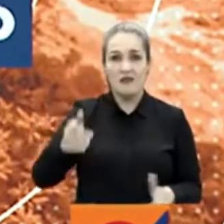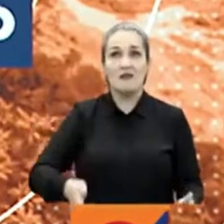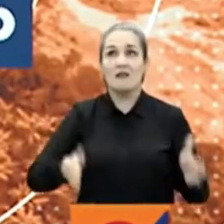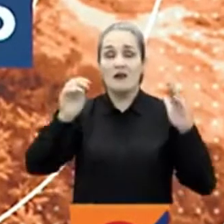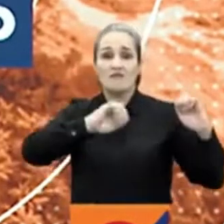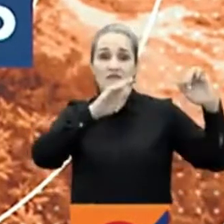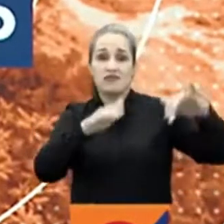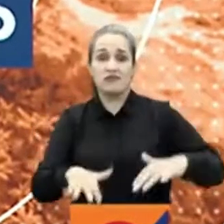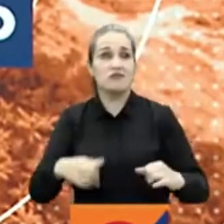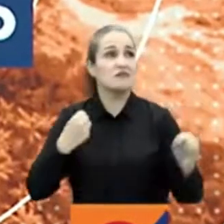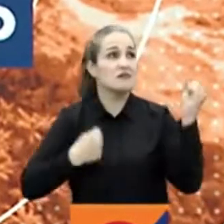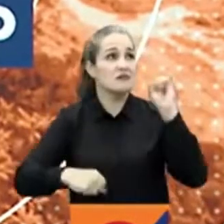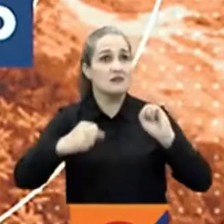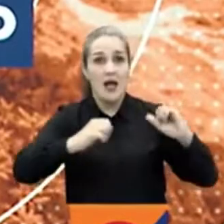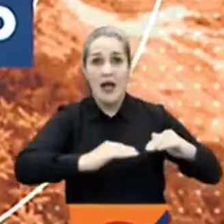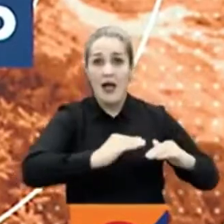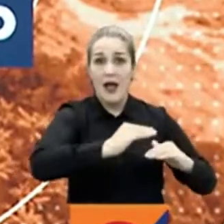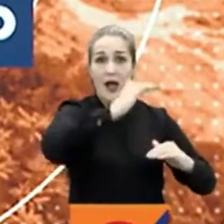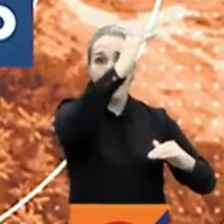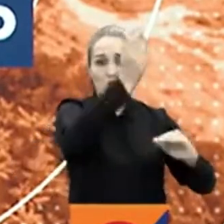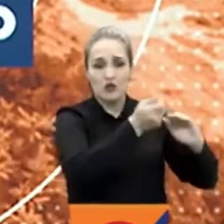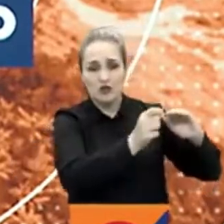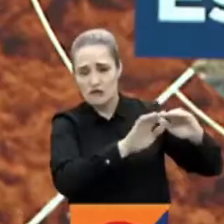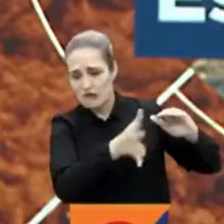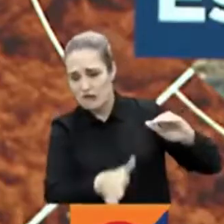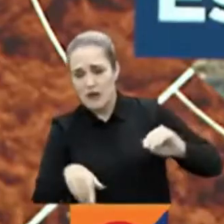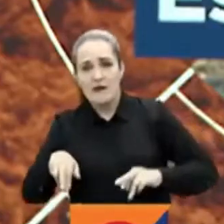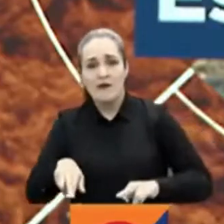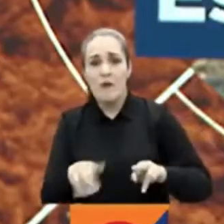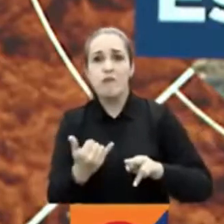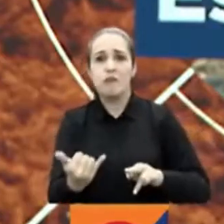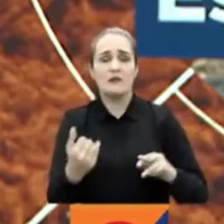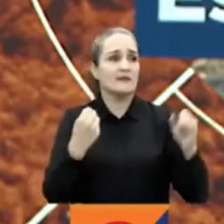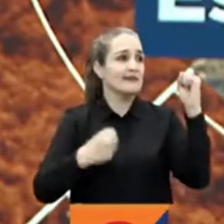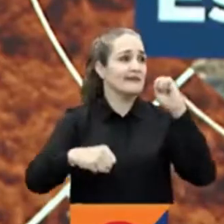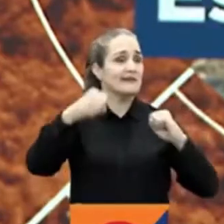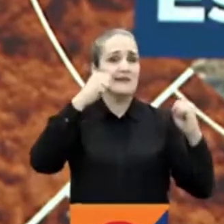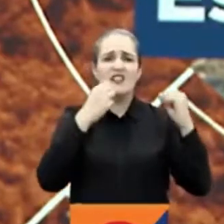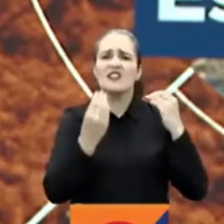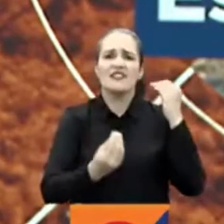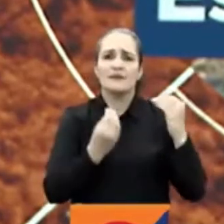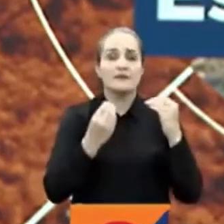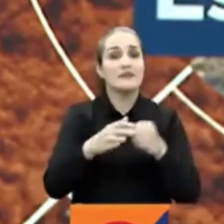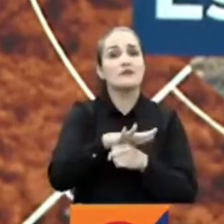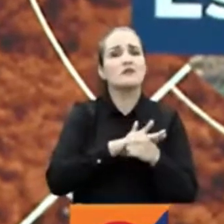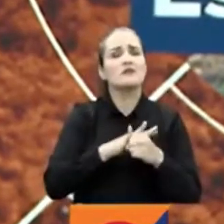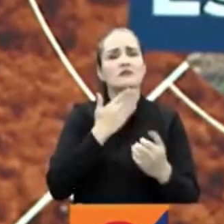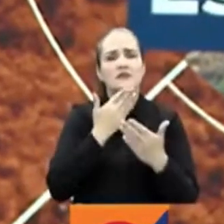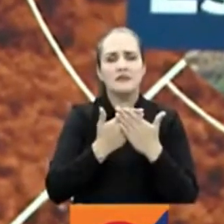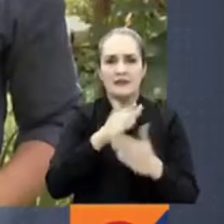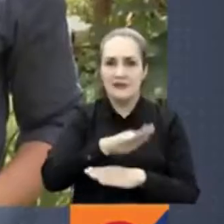de tierra. Los apartamentos están cerca de una quebrada. Dani Correa, ¿cuál es la situación? Buenas tardes.